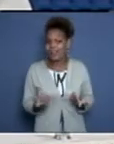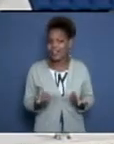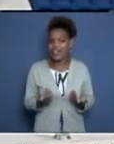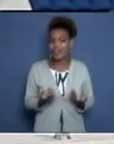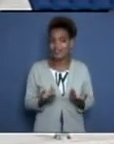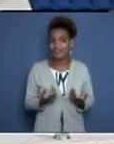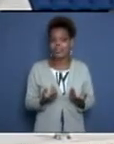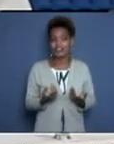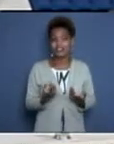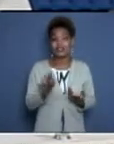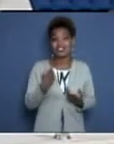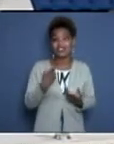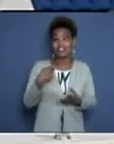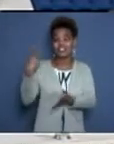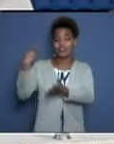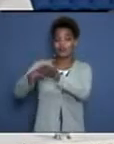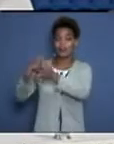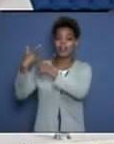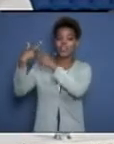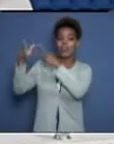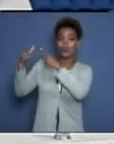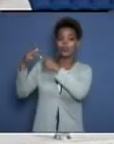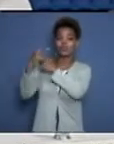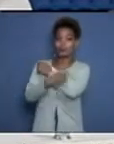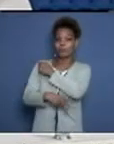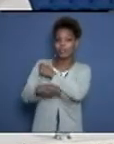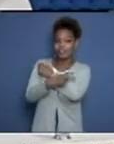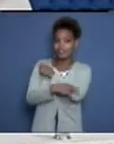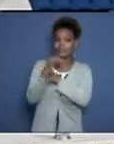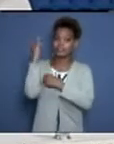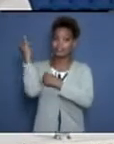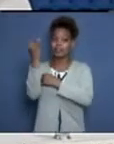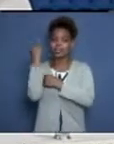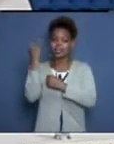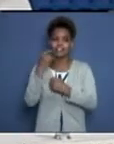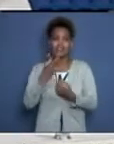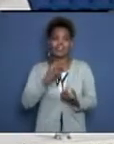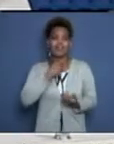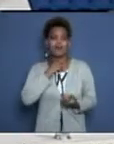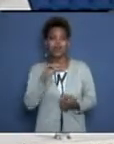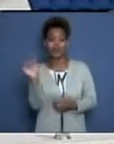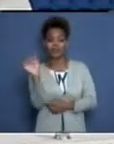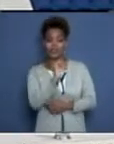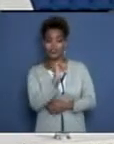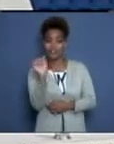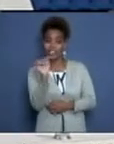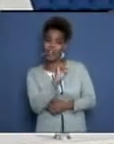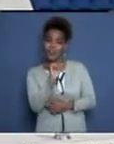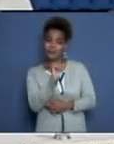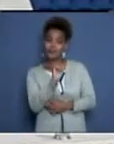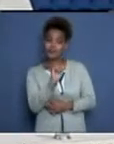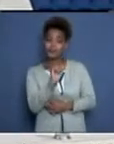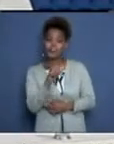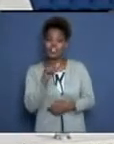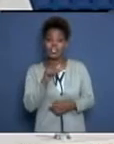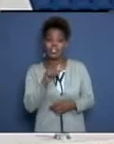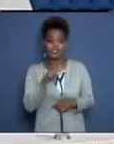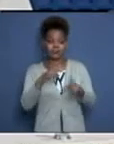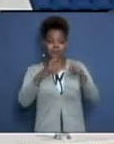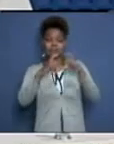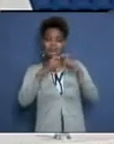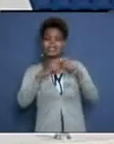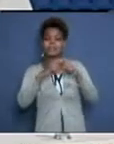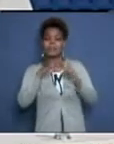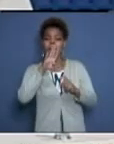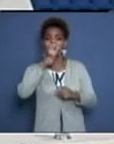Son de comercialización internacional, es decir, los carros Mercedes-Benz y las otras líneas que tenemos. Y a raíz de todo esto hemos tenido